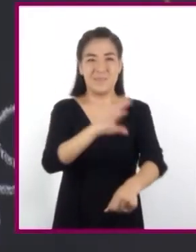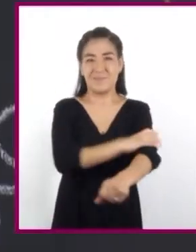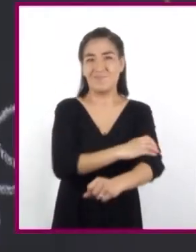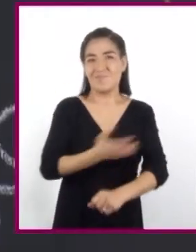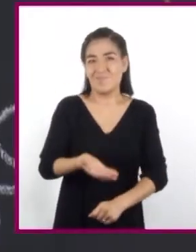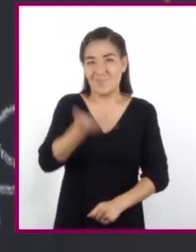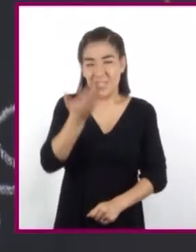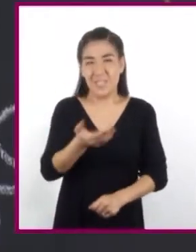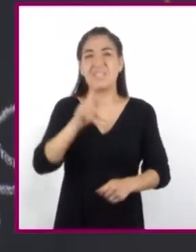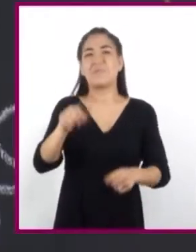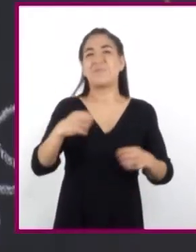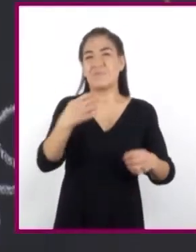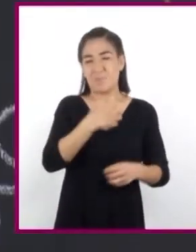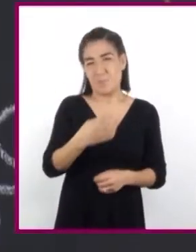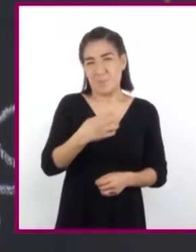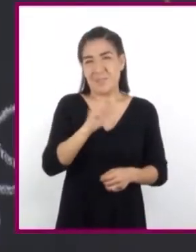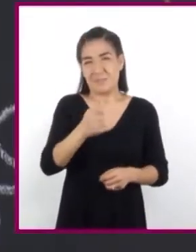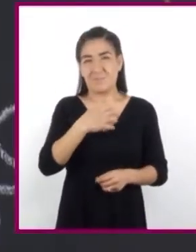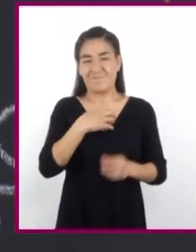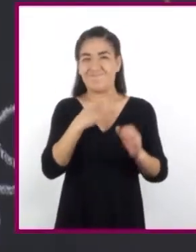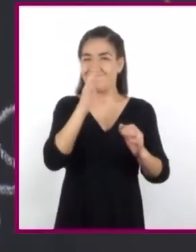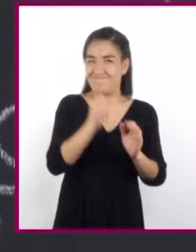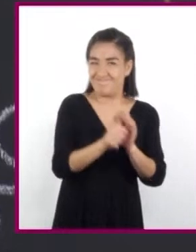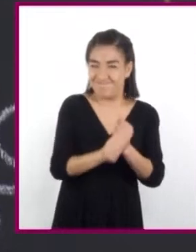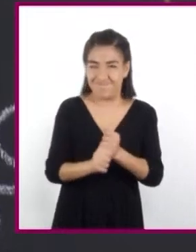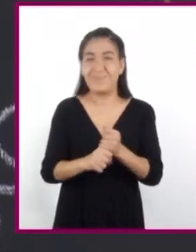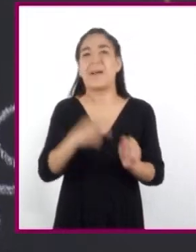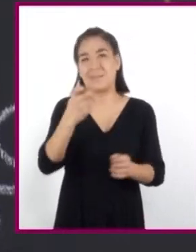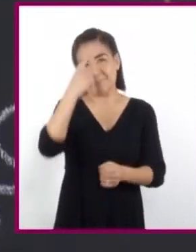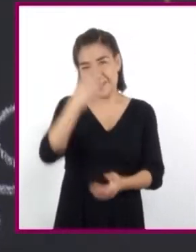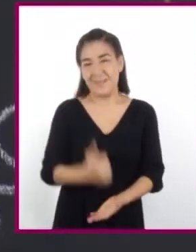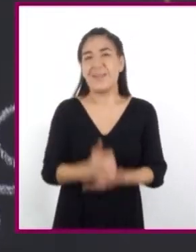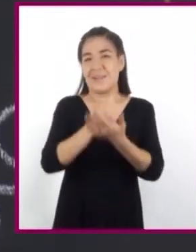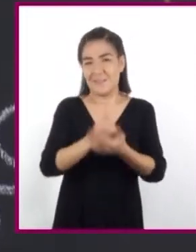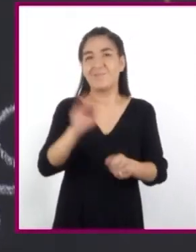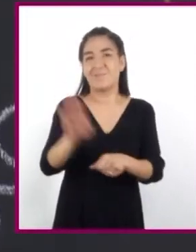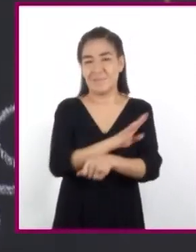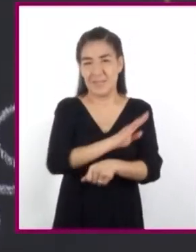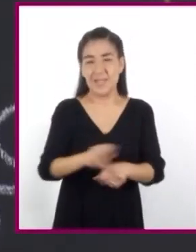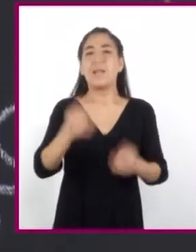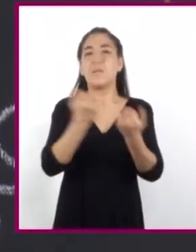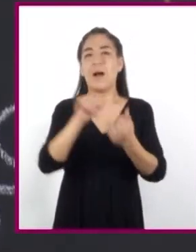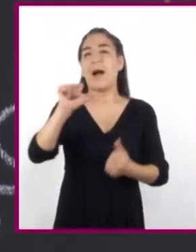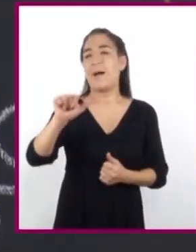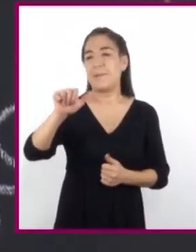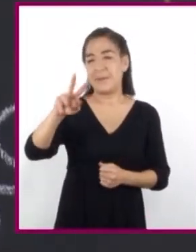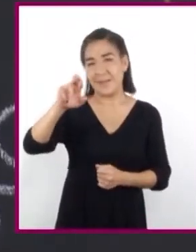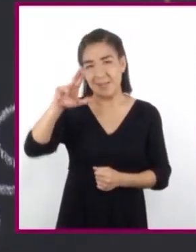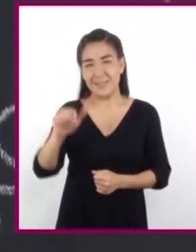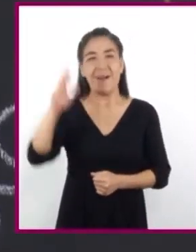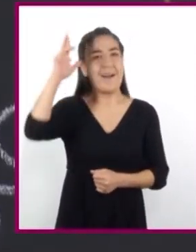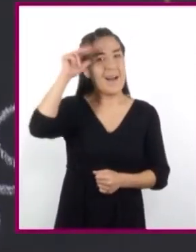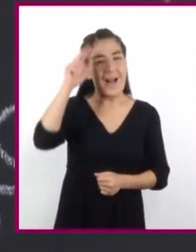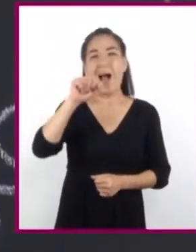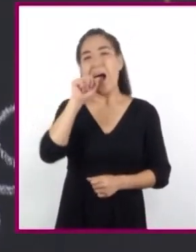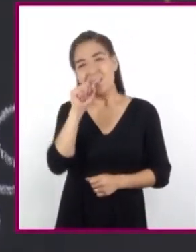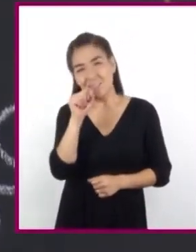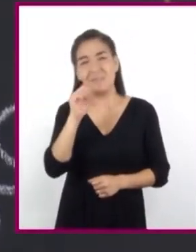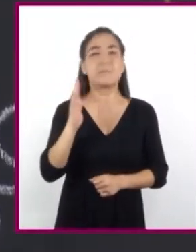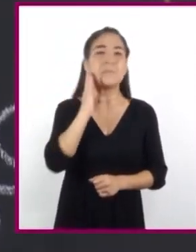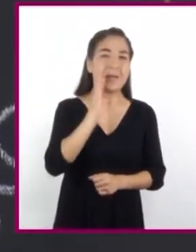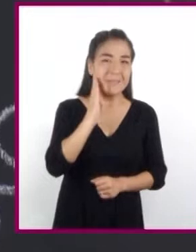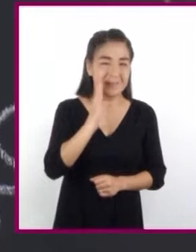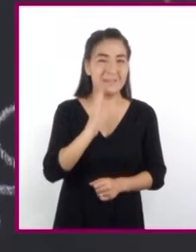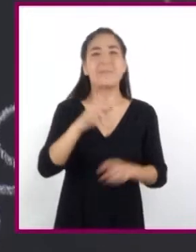el estreñimiento? Lo mejor es que esta fibra también se encuentra en la avena, las zanahorias, las manzanas y en muchos